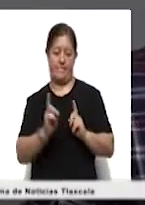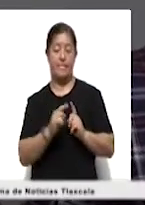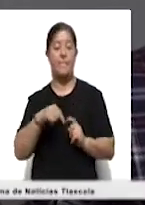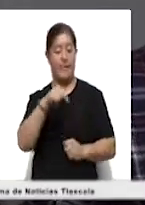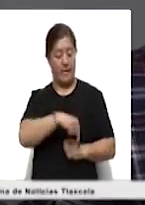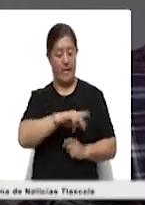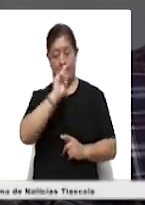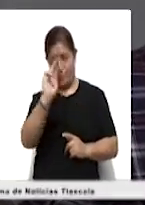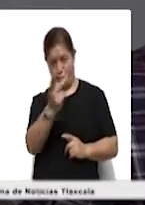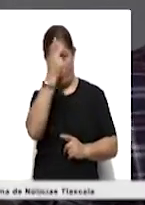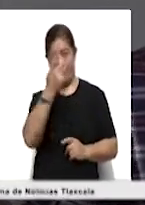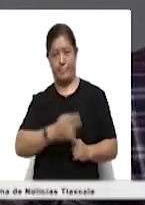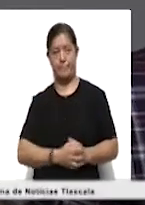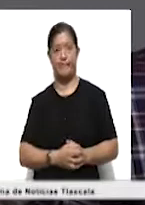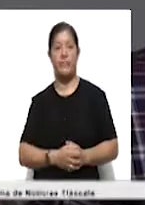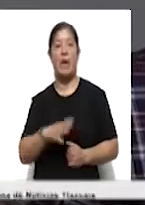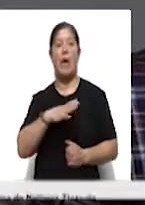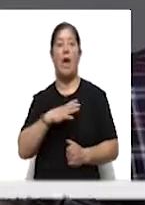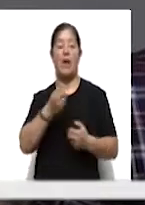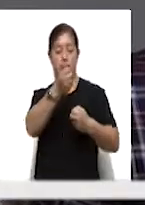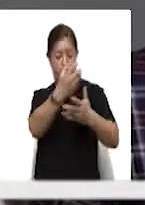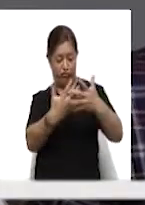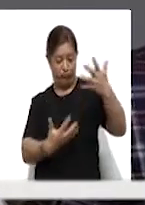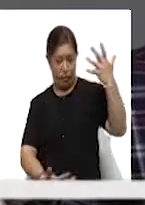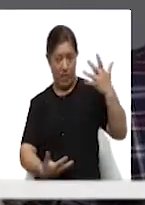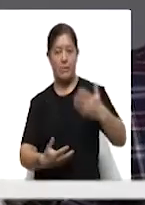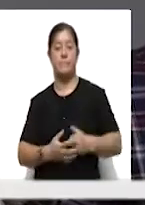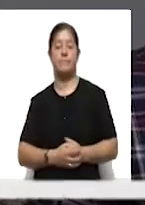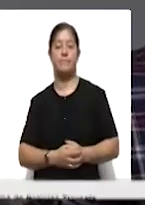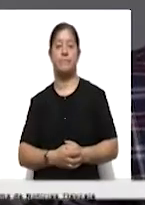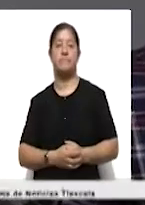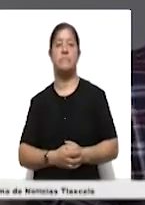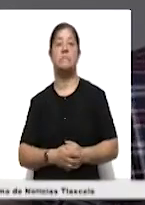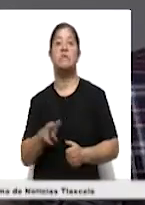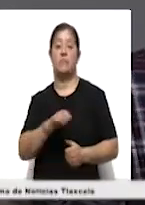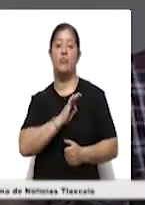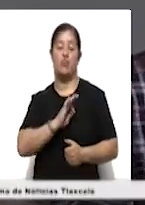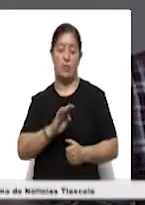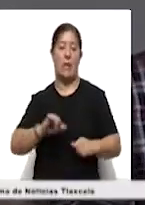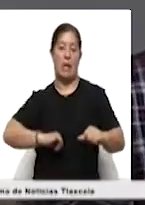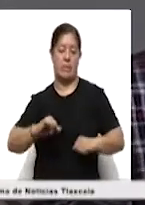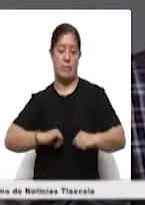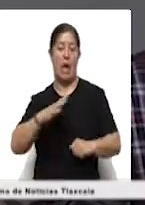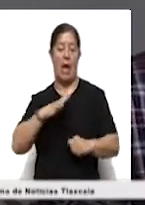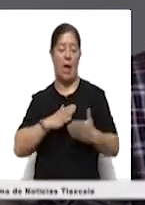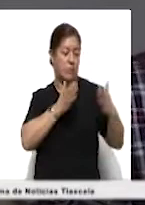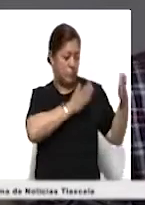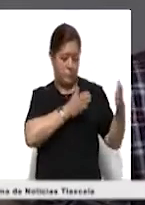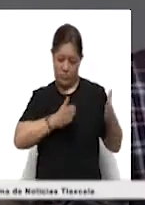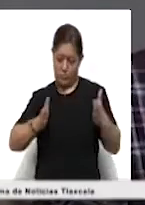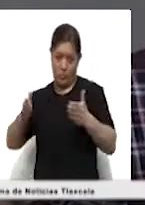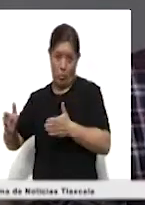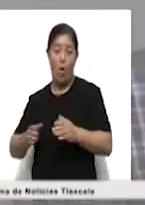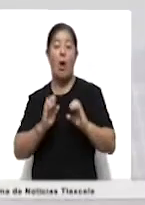Nacional despliega toda una serie de estructuras que permite realizar estas actividades cuidando todos los